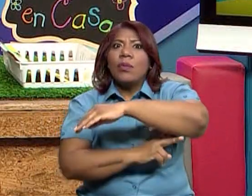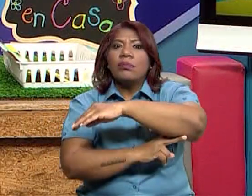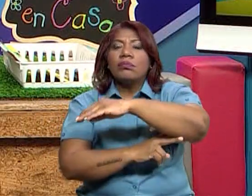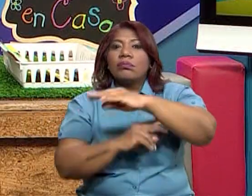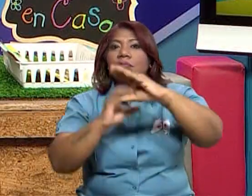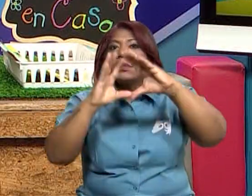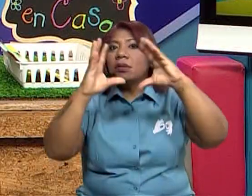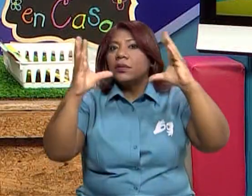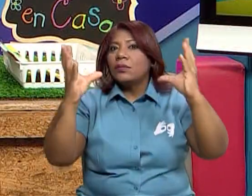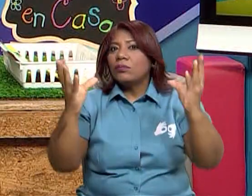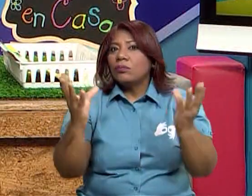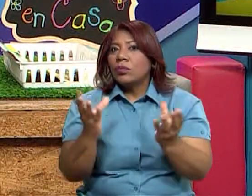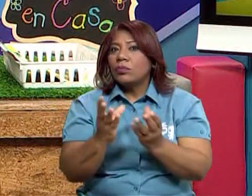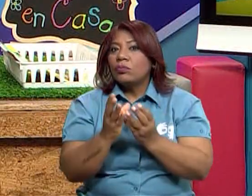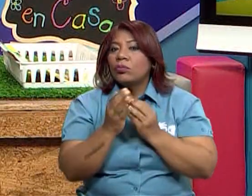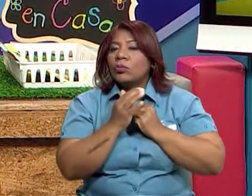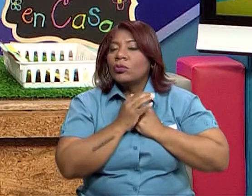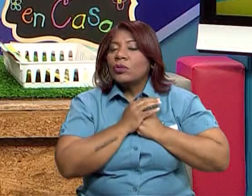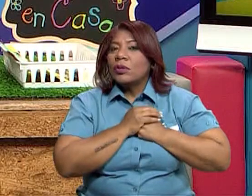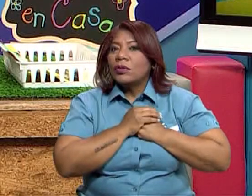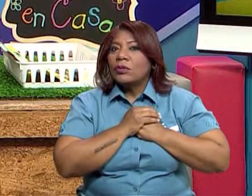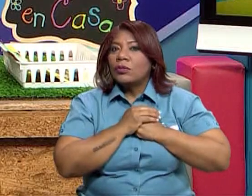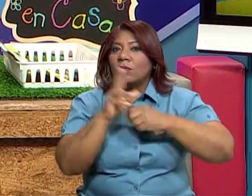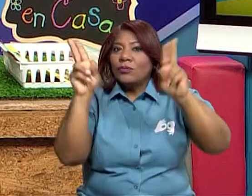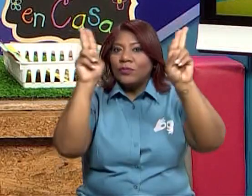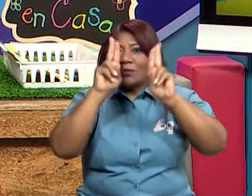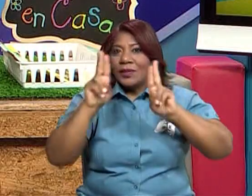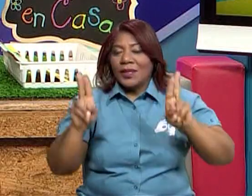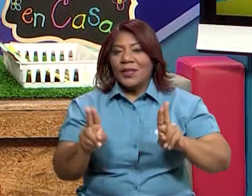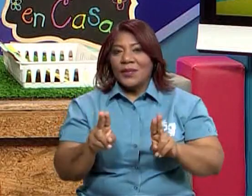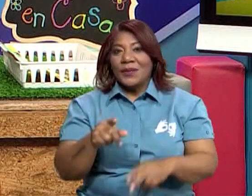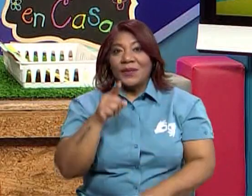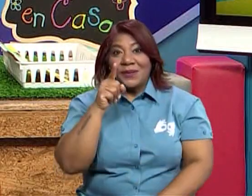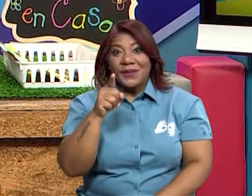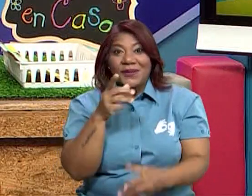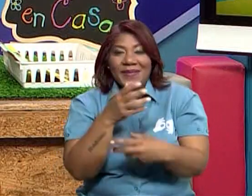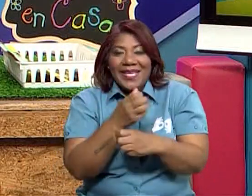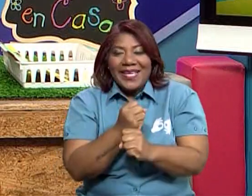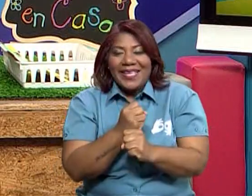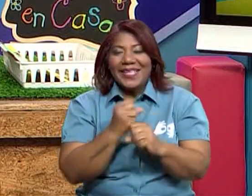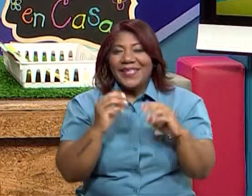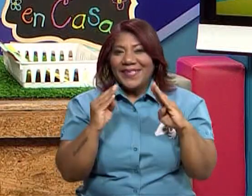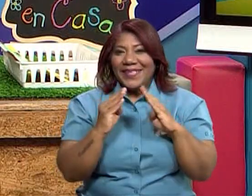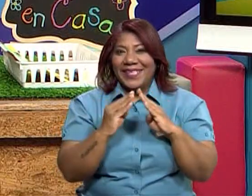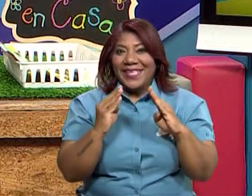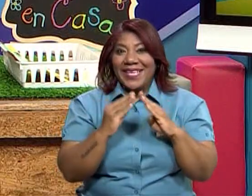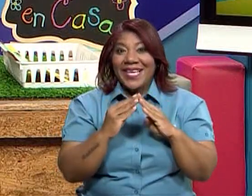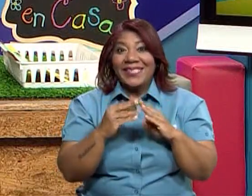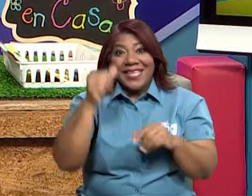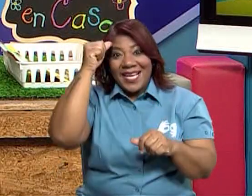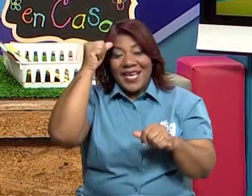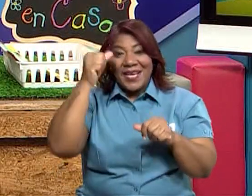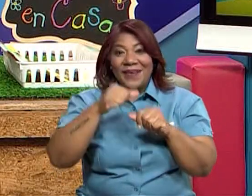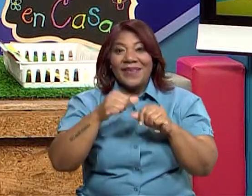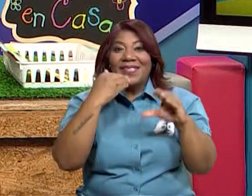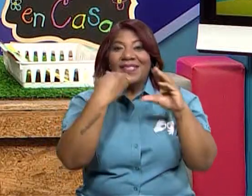tres sentimientos que afloraron en ti. Así que te invito a que en nuestro segmento de Creando en Casa también lo subas con el hashtag